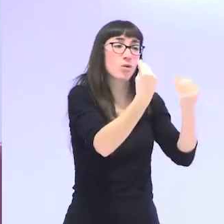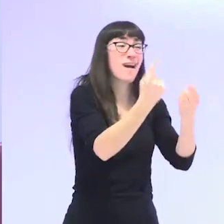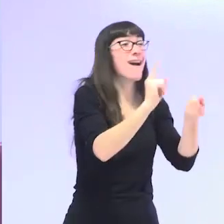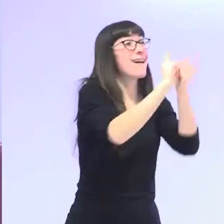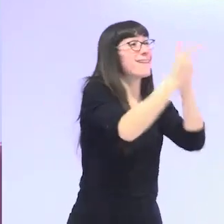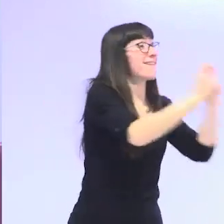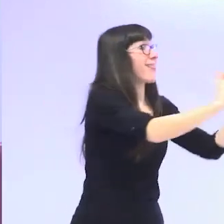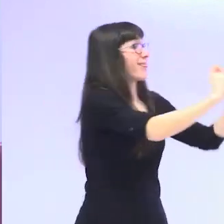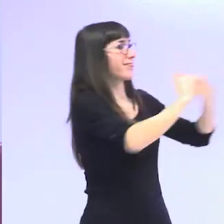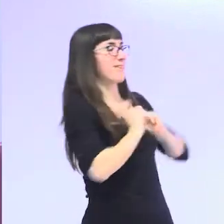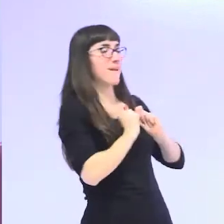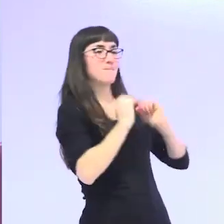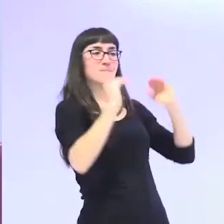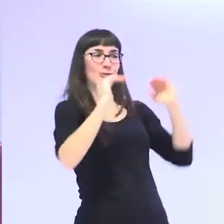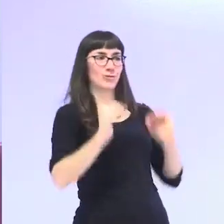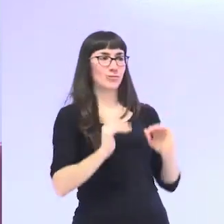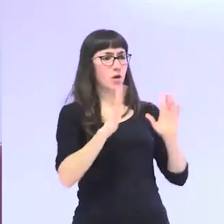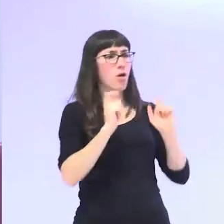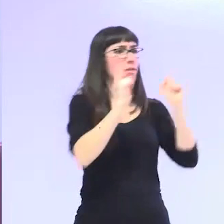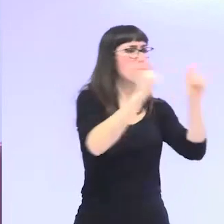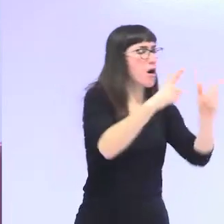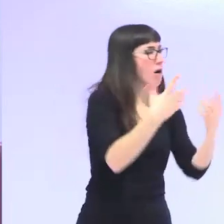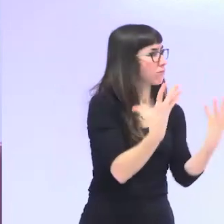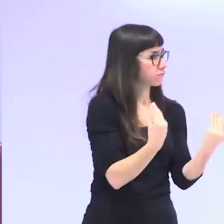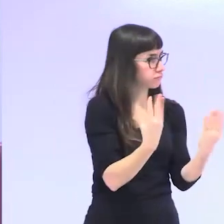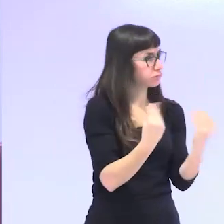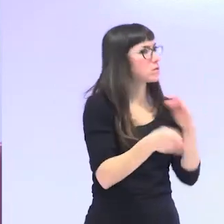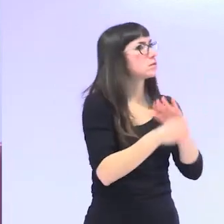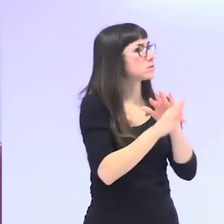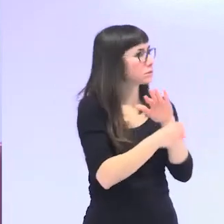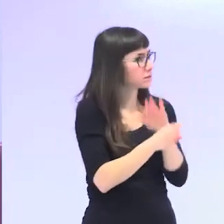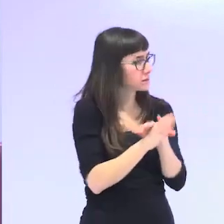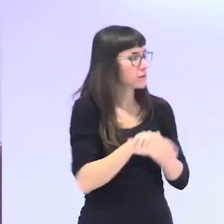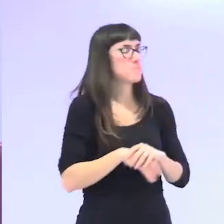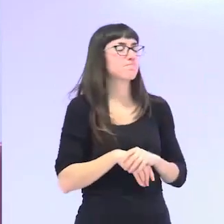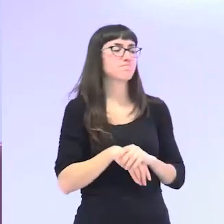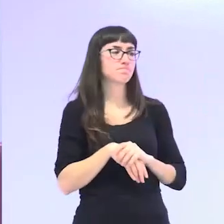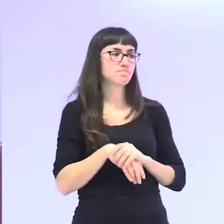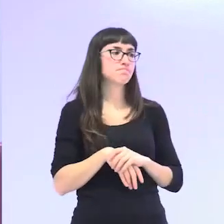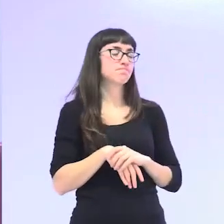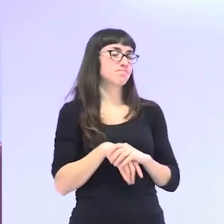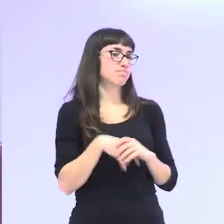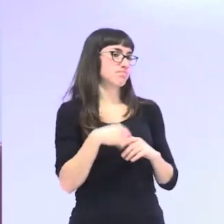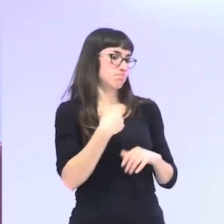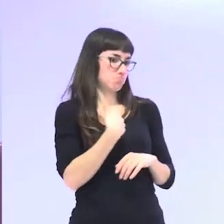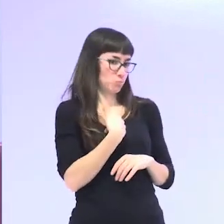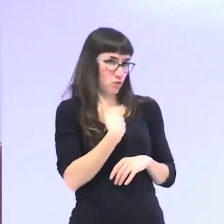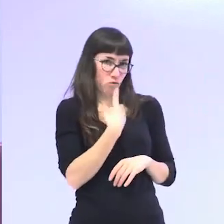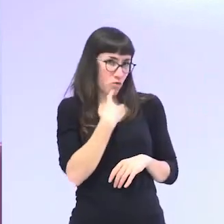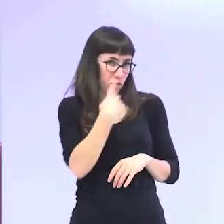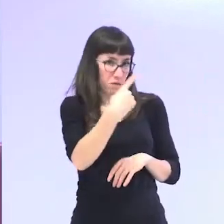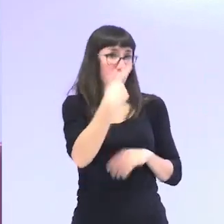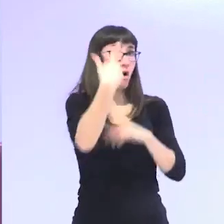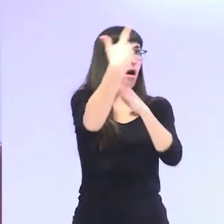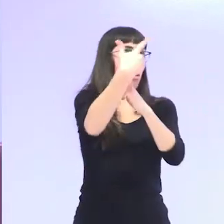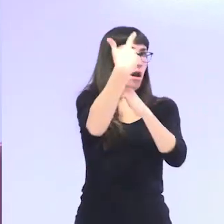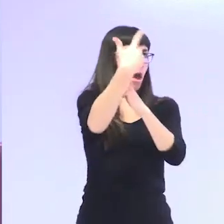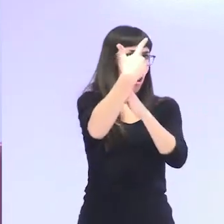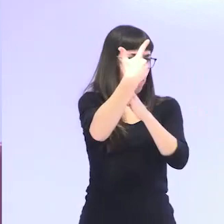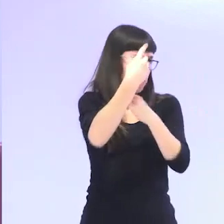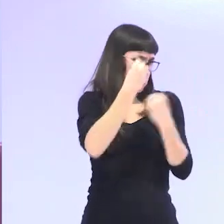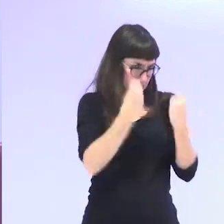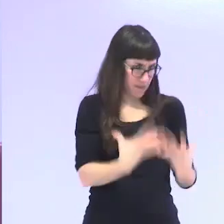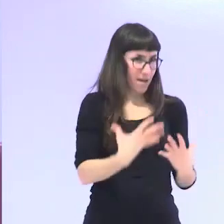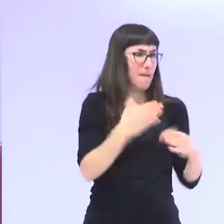es decir esto que me retumba yo lo digo aquí y me atrevo y si queda grabado todavía mejor